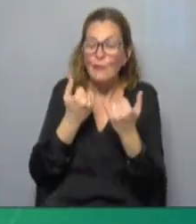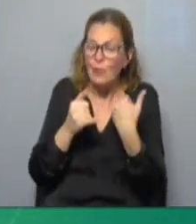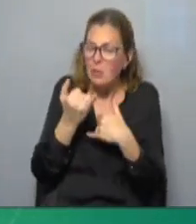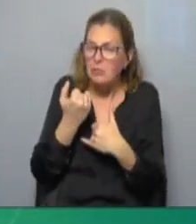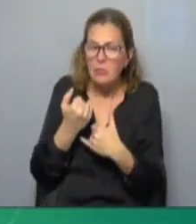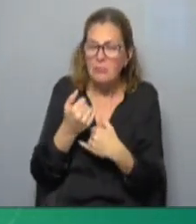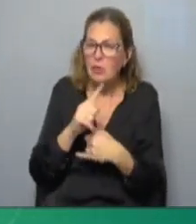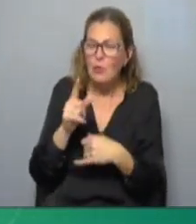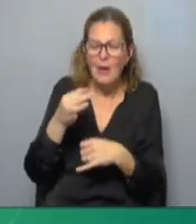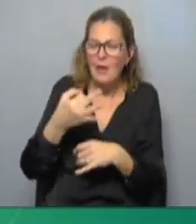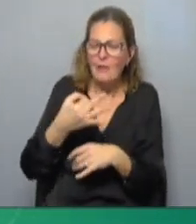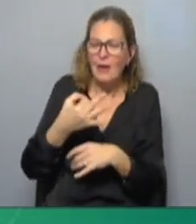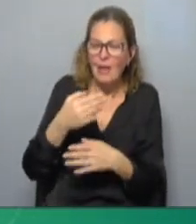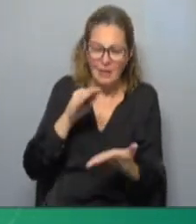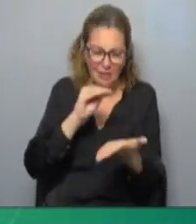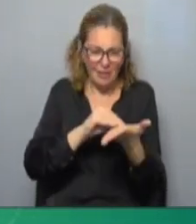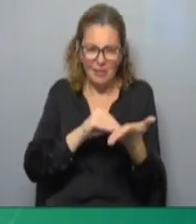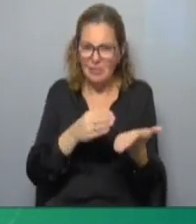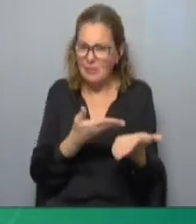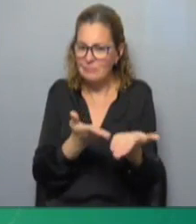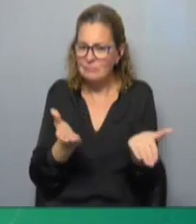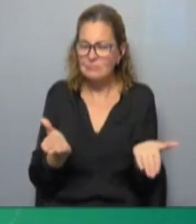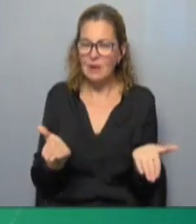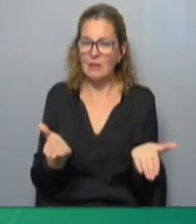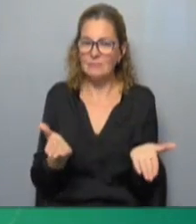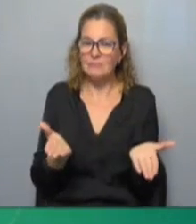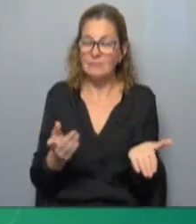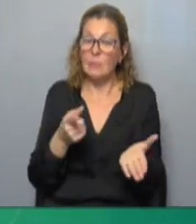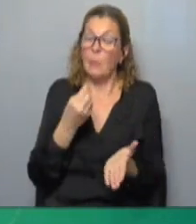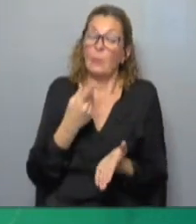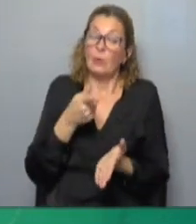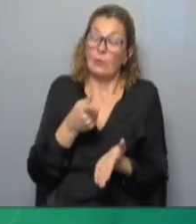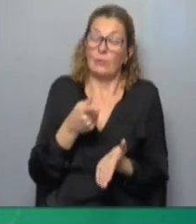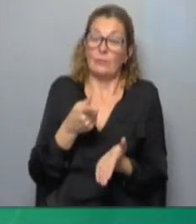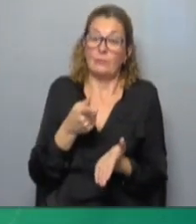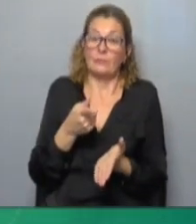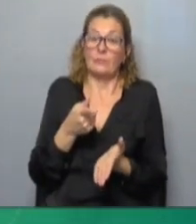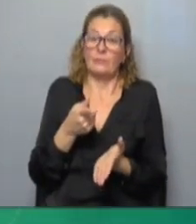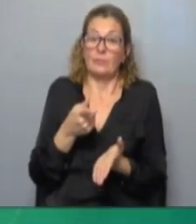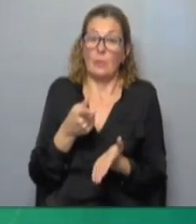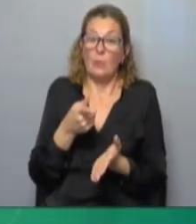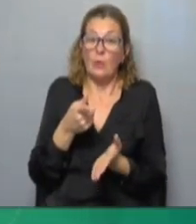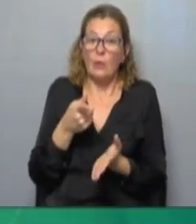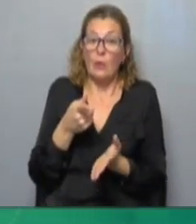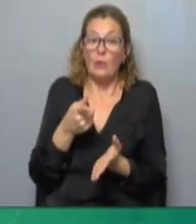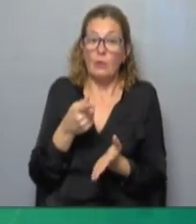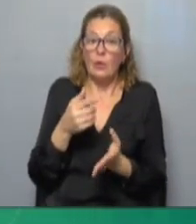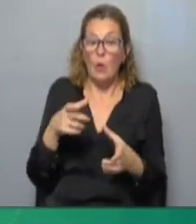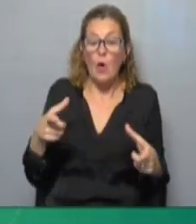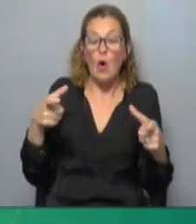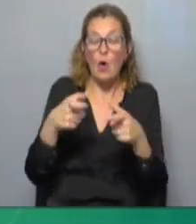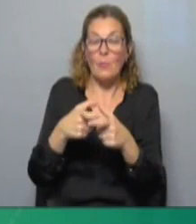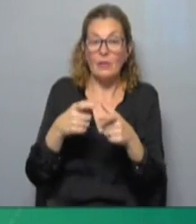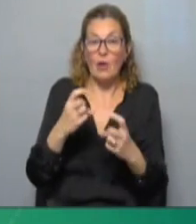que no es la que registra la realidad. Y por eso nosotros hemos propiciado la Comisión